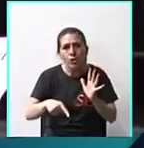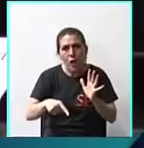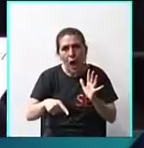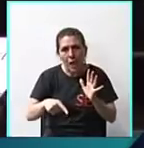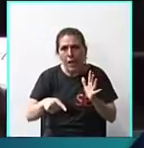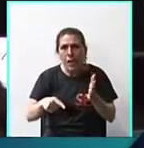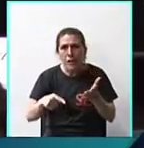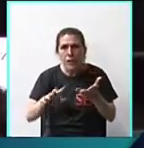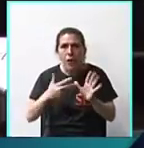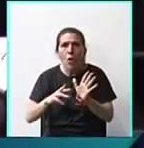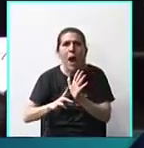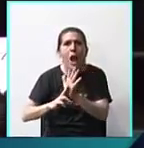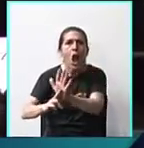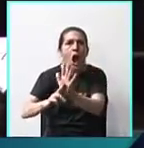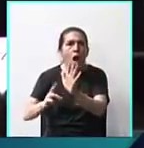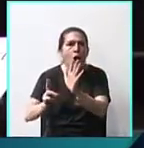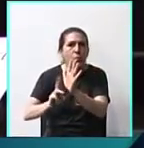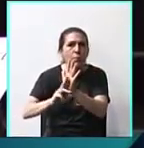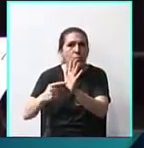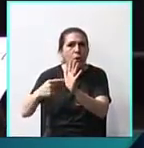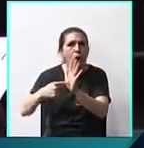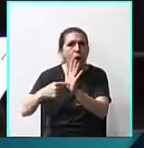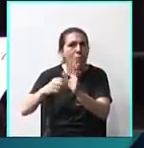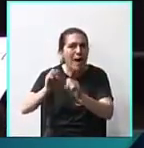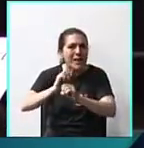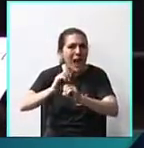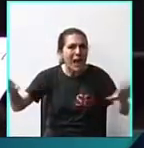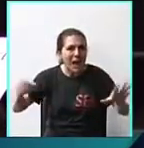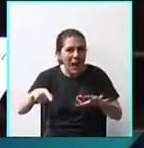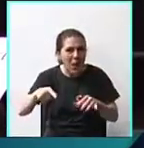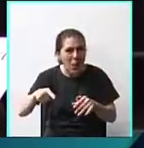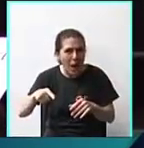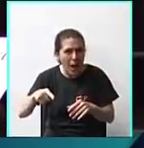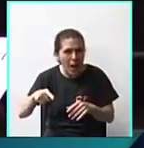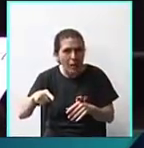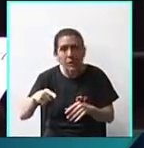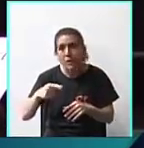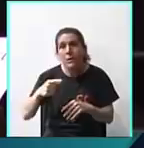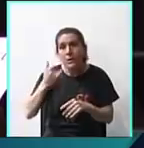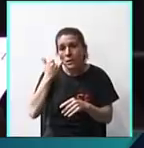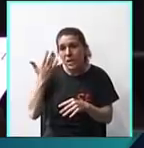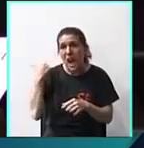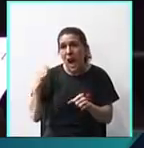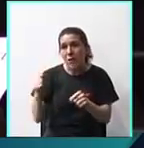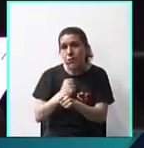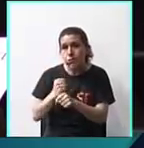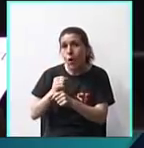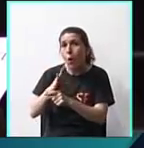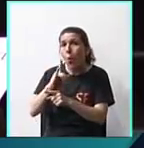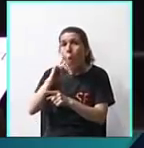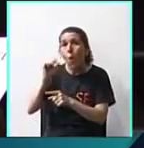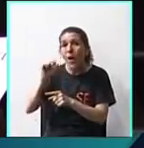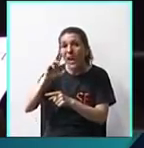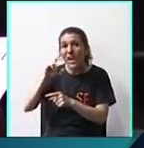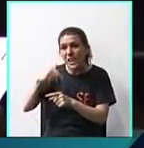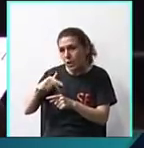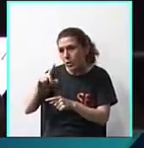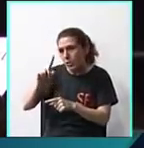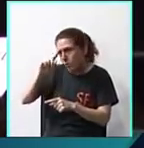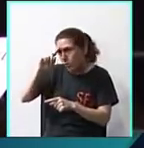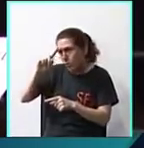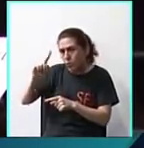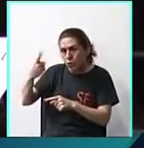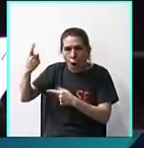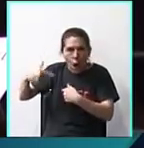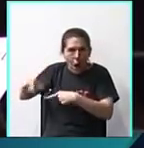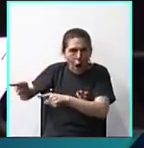aplique esa norma terrible que sancionó Patricia Bullrich a su sola voluntad y violando